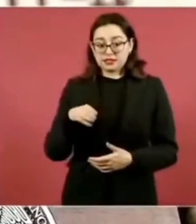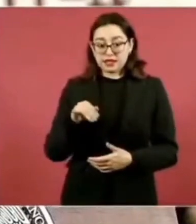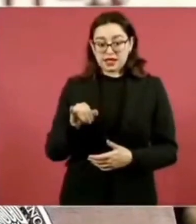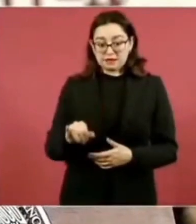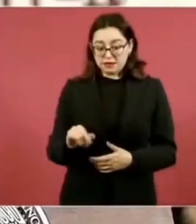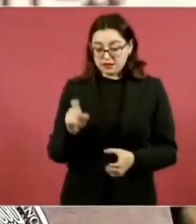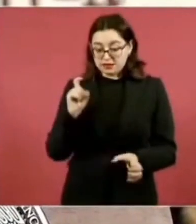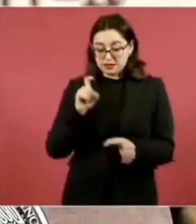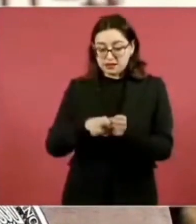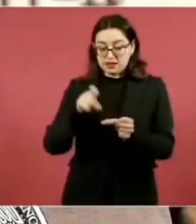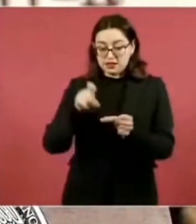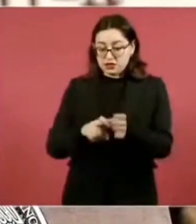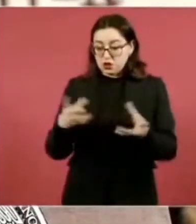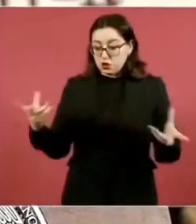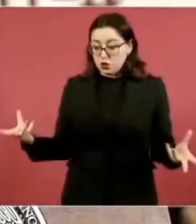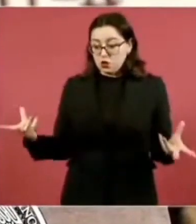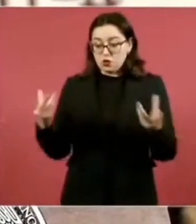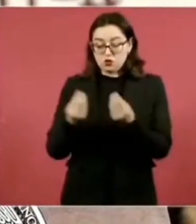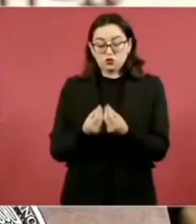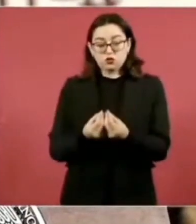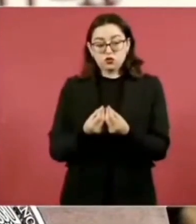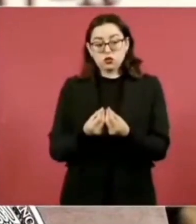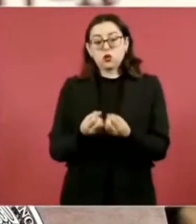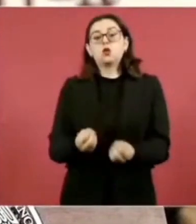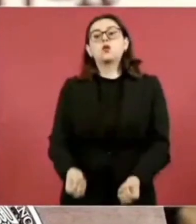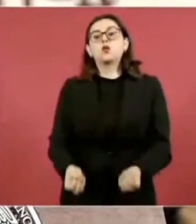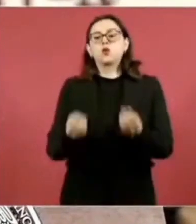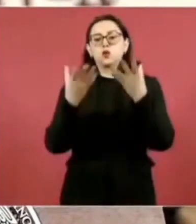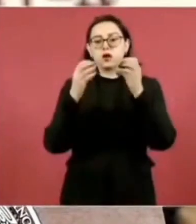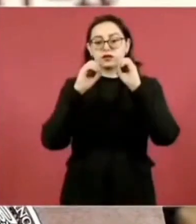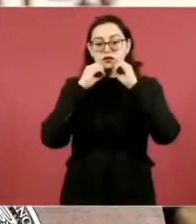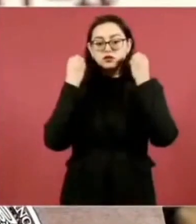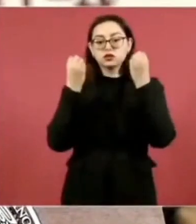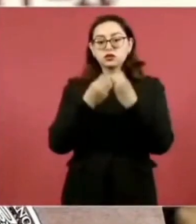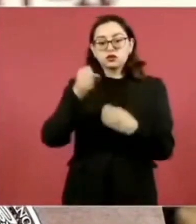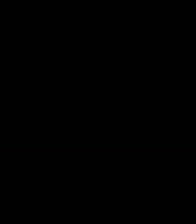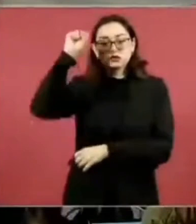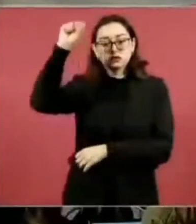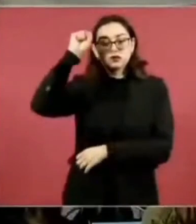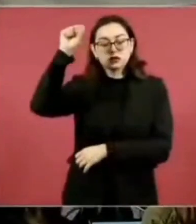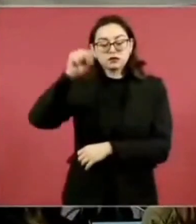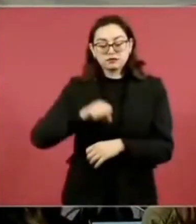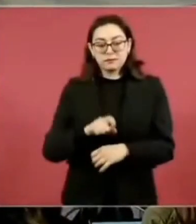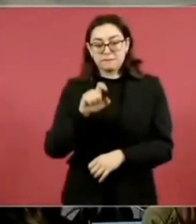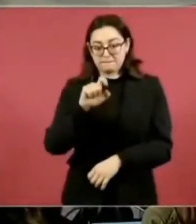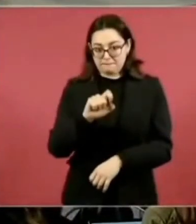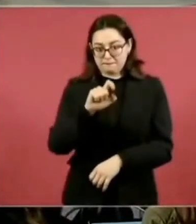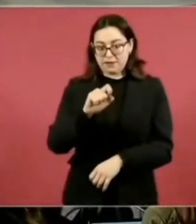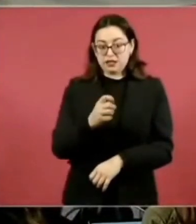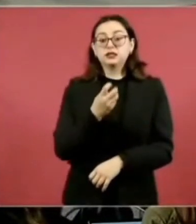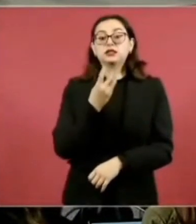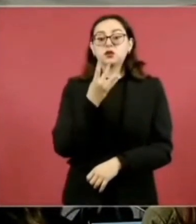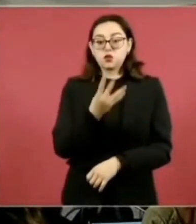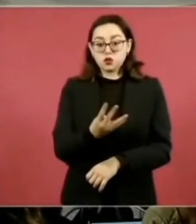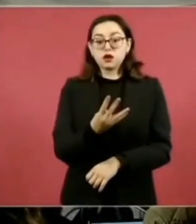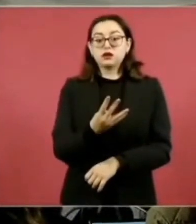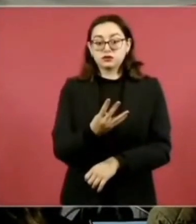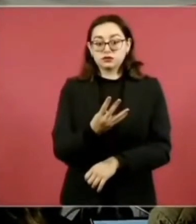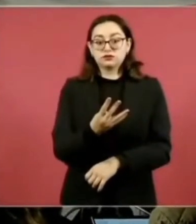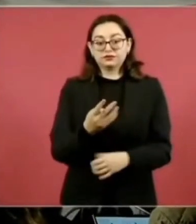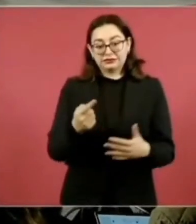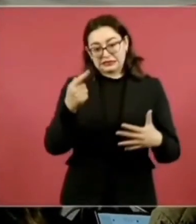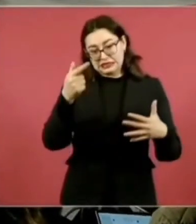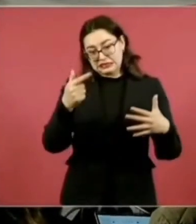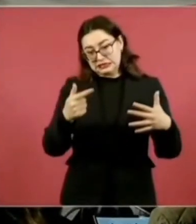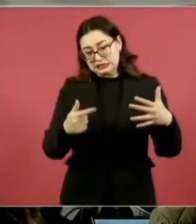formamos un conglomerado de 24 organizaciones sindicales muy representativas en el país. No las menciono